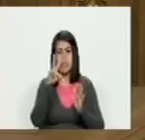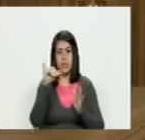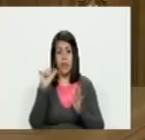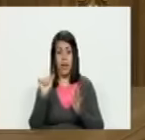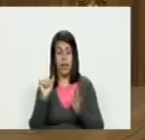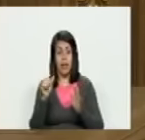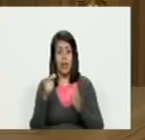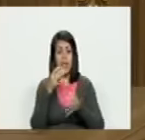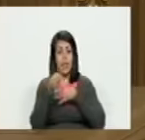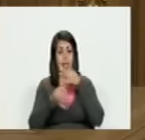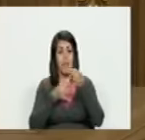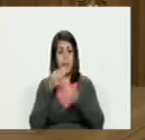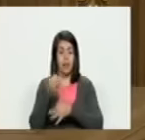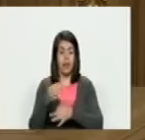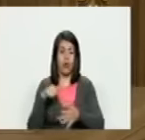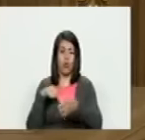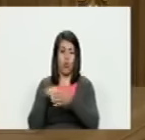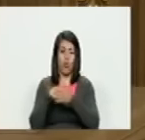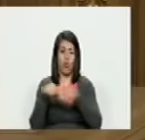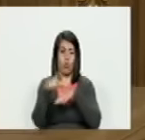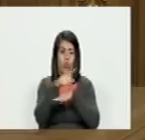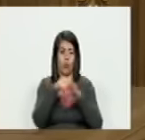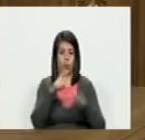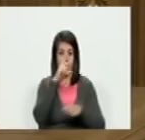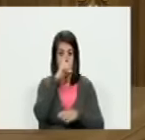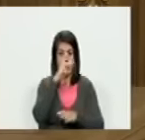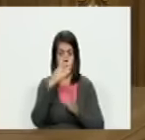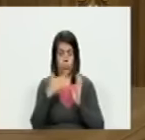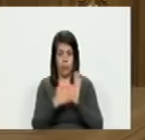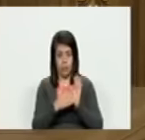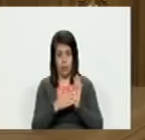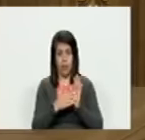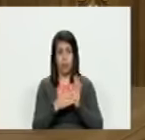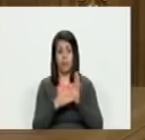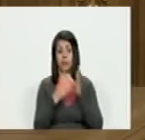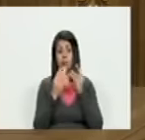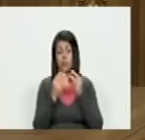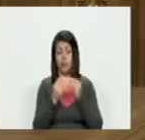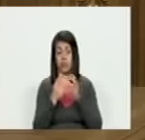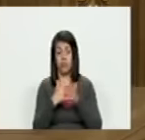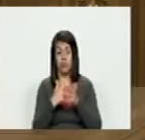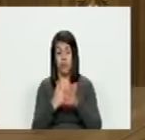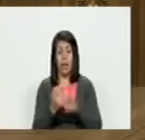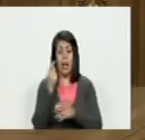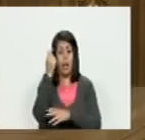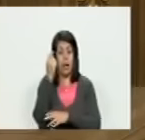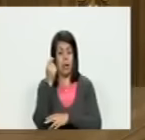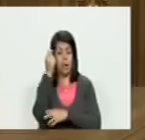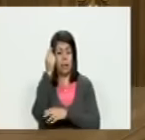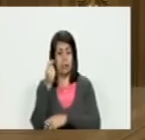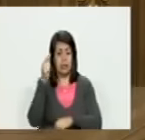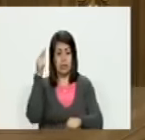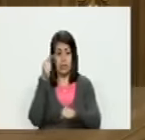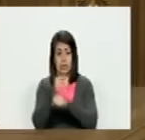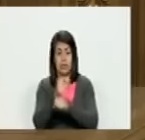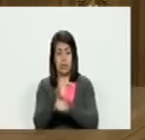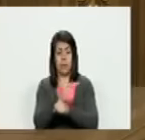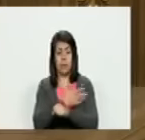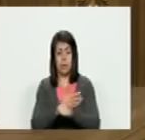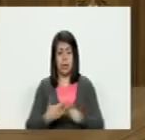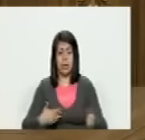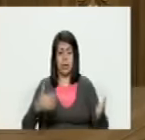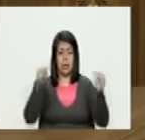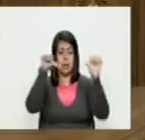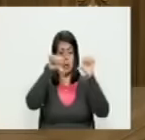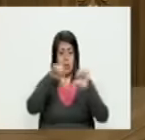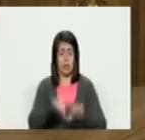artículo cómo tumbaron al gobierno serbio en el año 2000 con una poblada que quemó el parlamento porque acusó al presidente de fraude ellos tenían